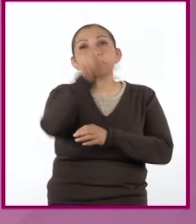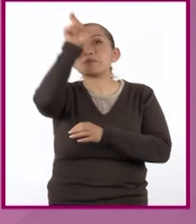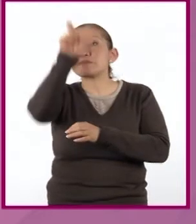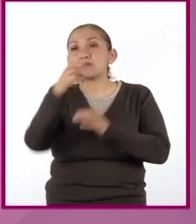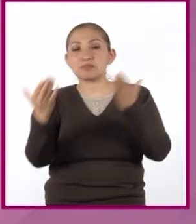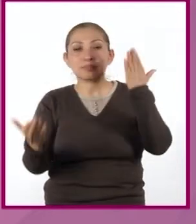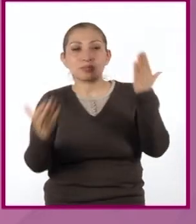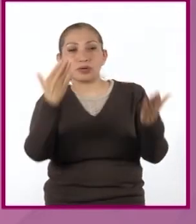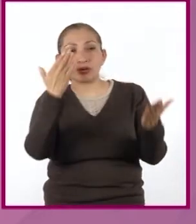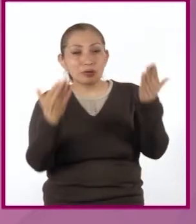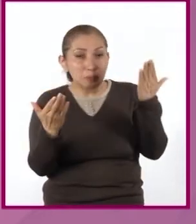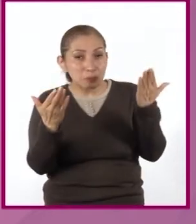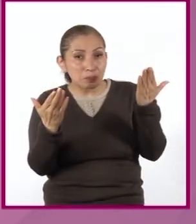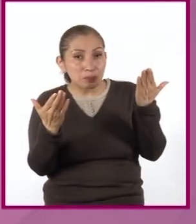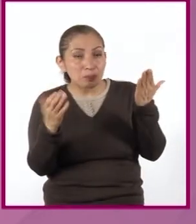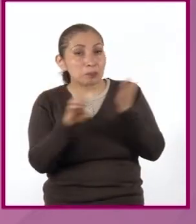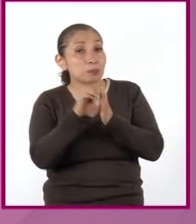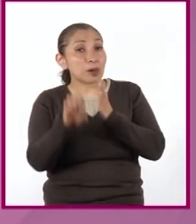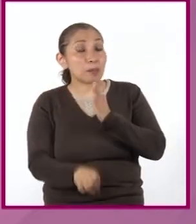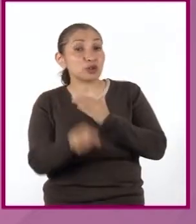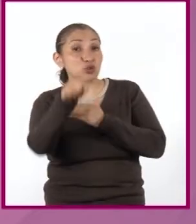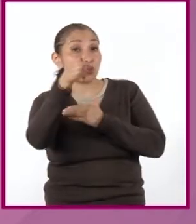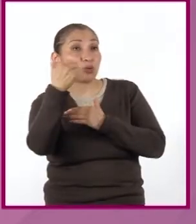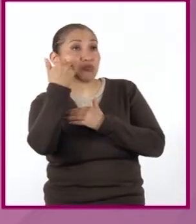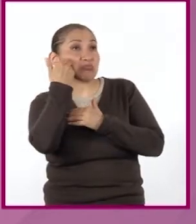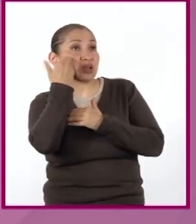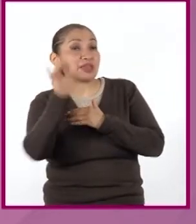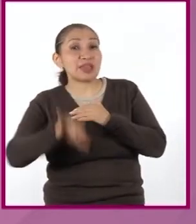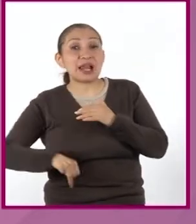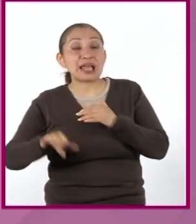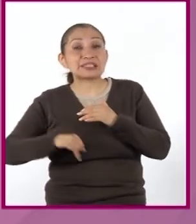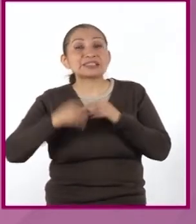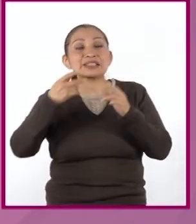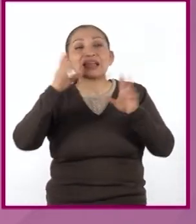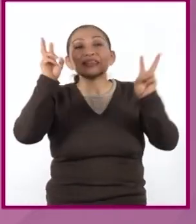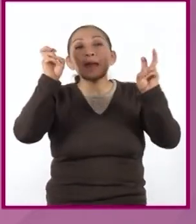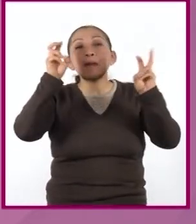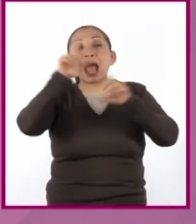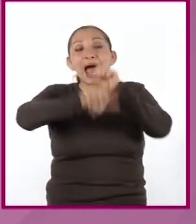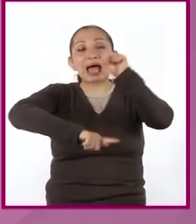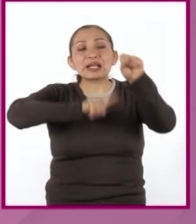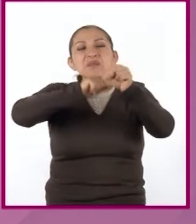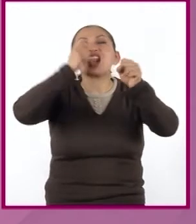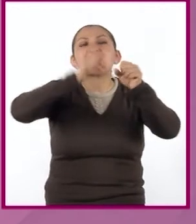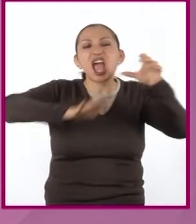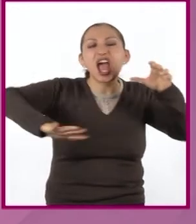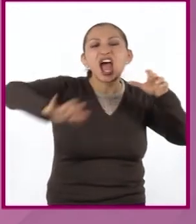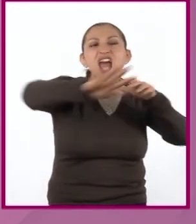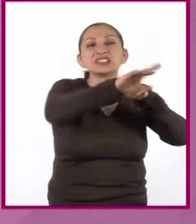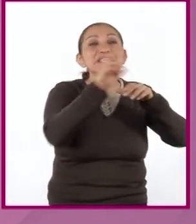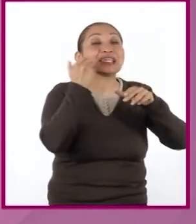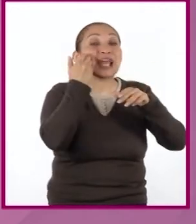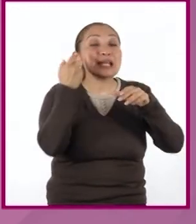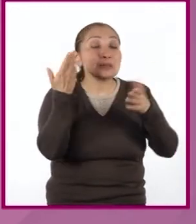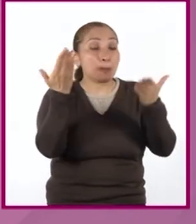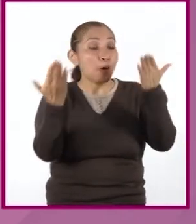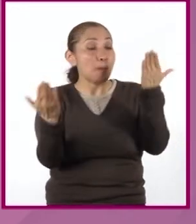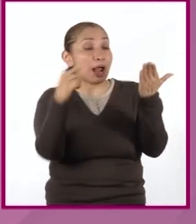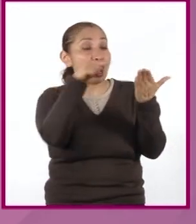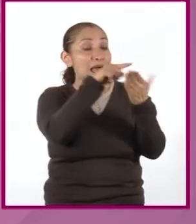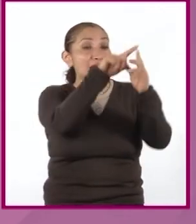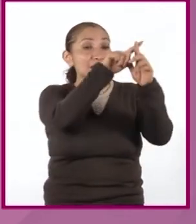o de datos. Por ejemplo, si nos interesa el tema del reino animal y deseamos comparar las diferencias entre